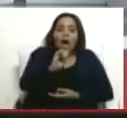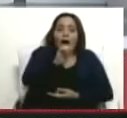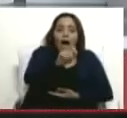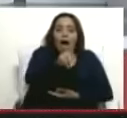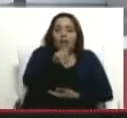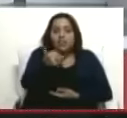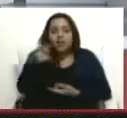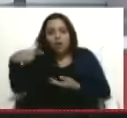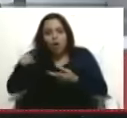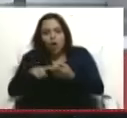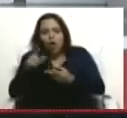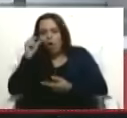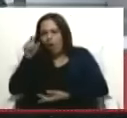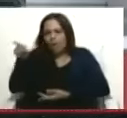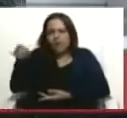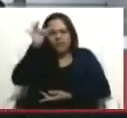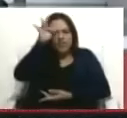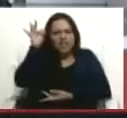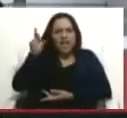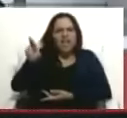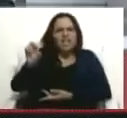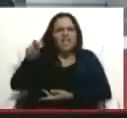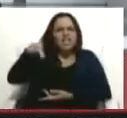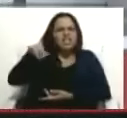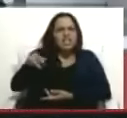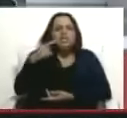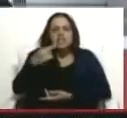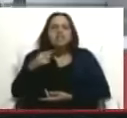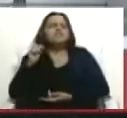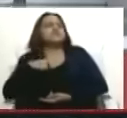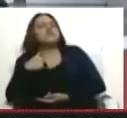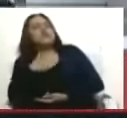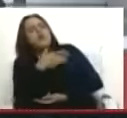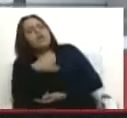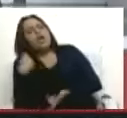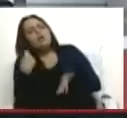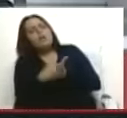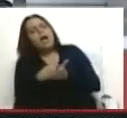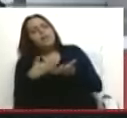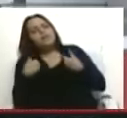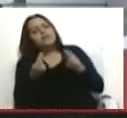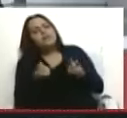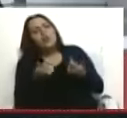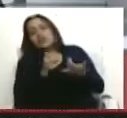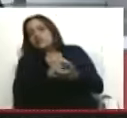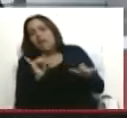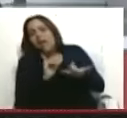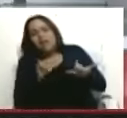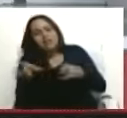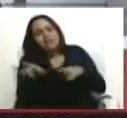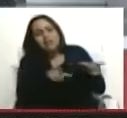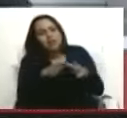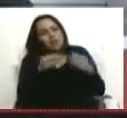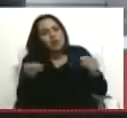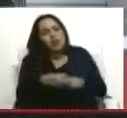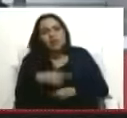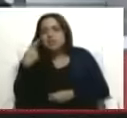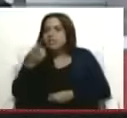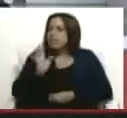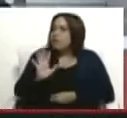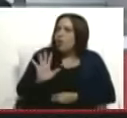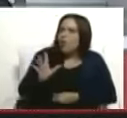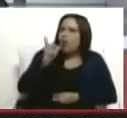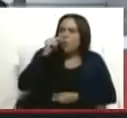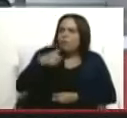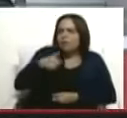Salcedo. Cuando Reni dice, sí, ya yo lo que quiero es recibir mi billete, hace las cosas, ya todo está, y él te dice, no, no, ya el hombre